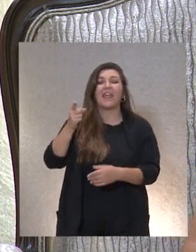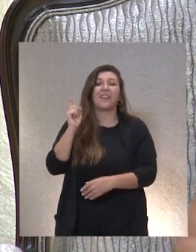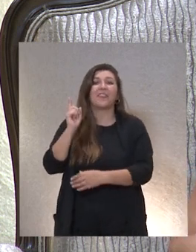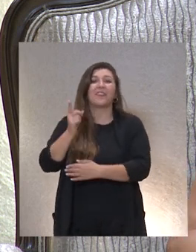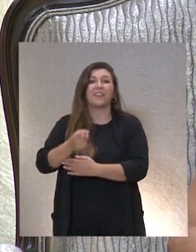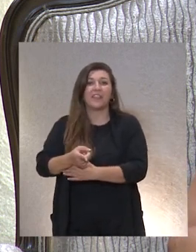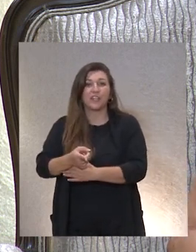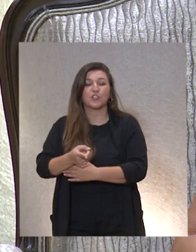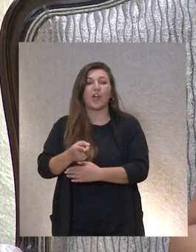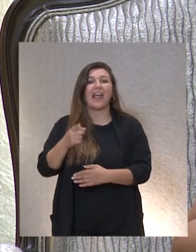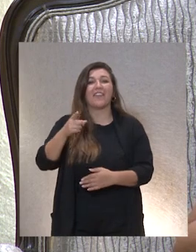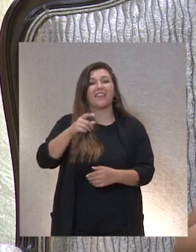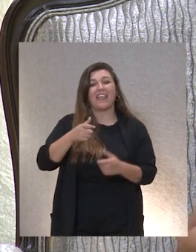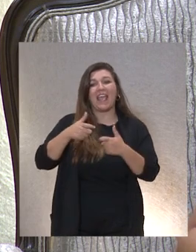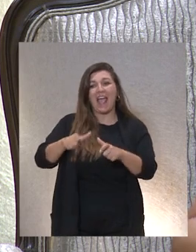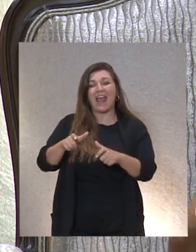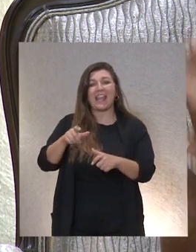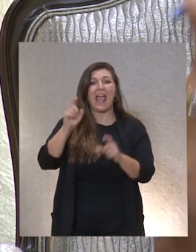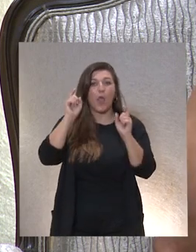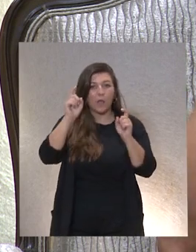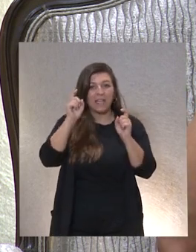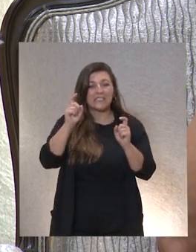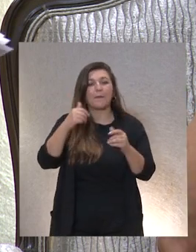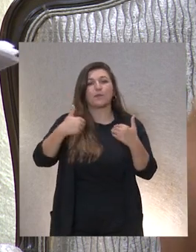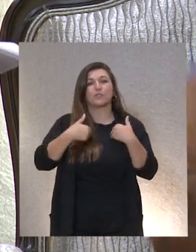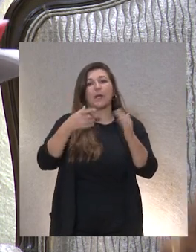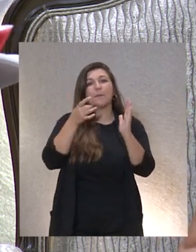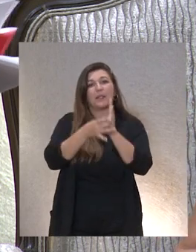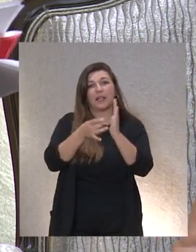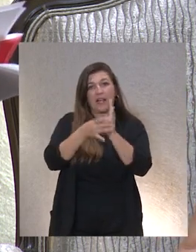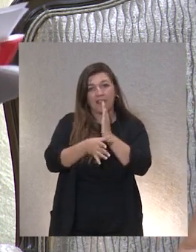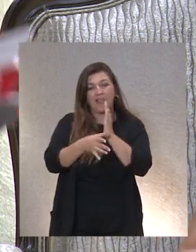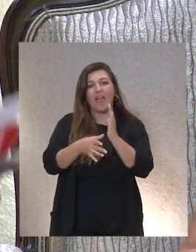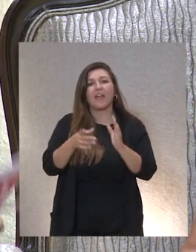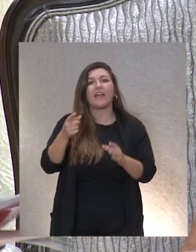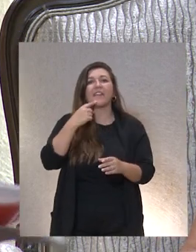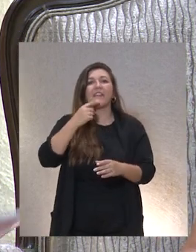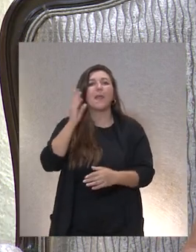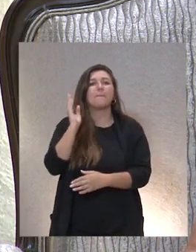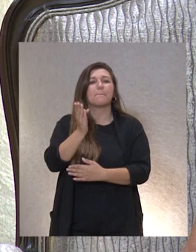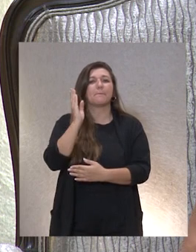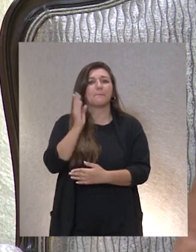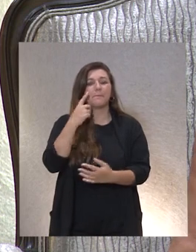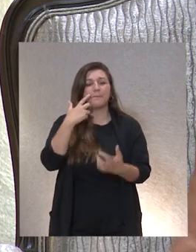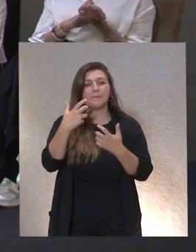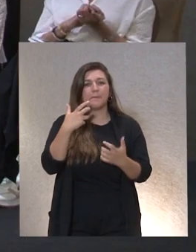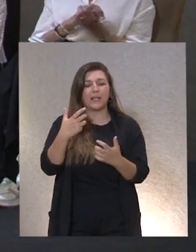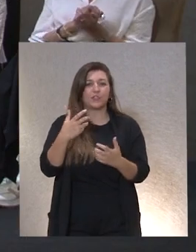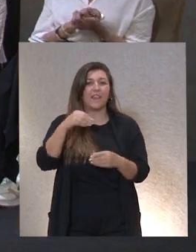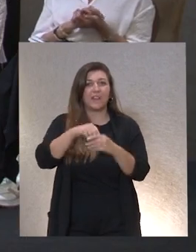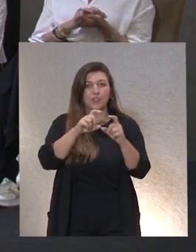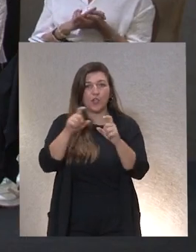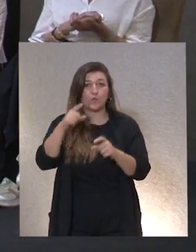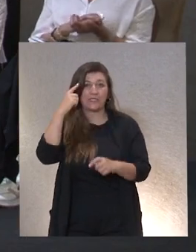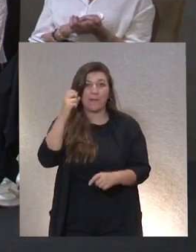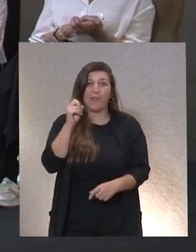y responsable de calidad de la asociación AFNABI, expondrá el impacto que ha tenido en una de las entidades participantes. Doce minutos,